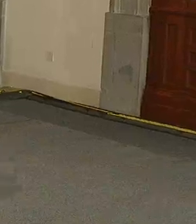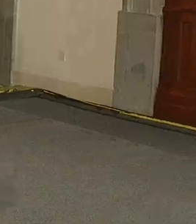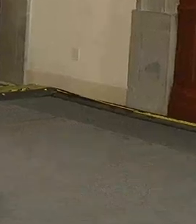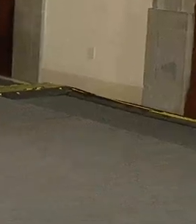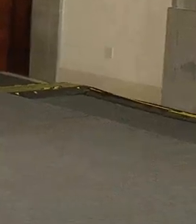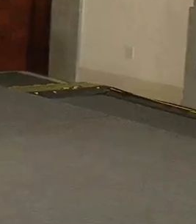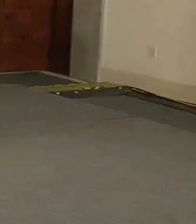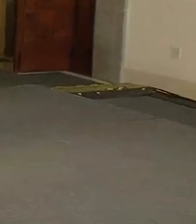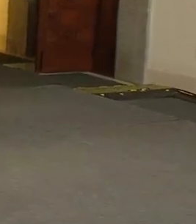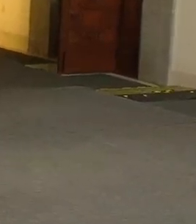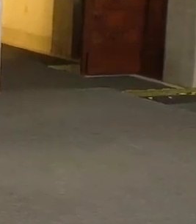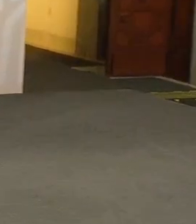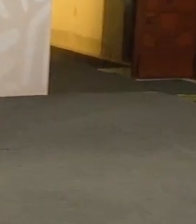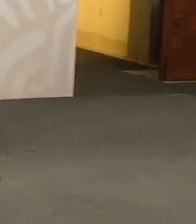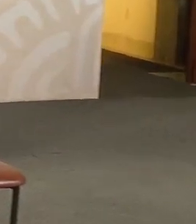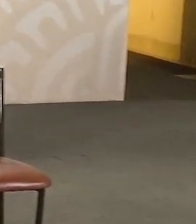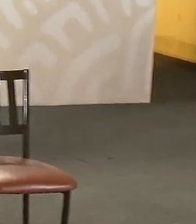Buenos días,